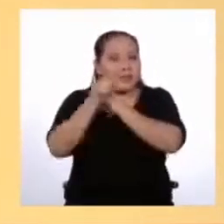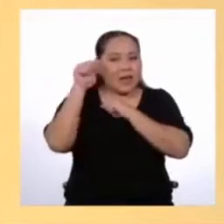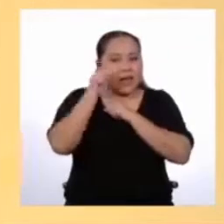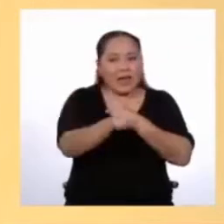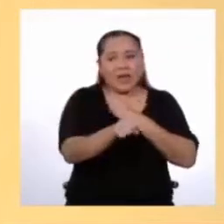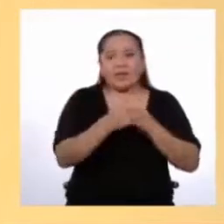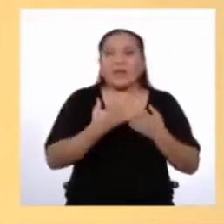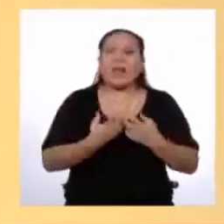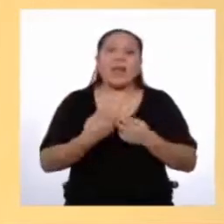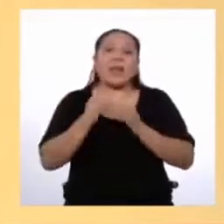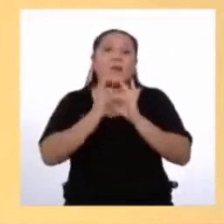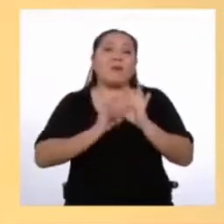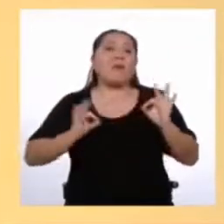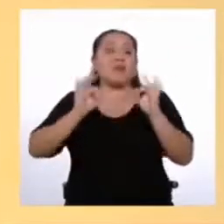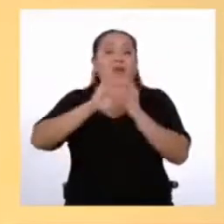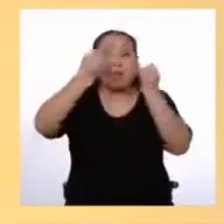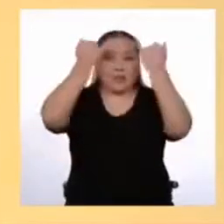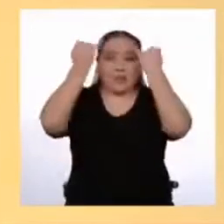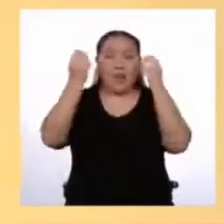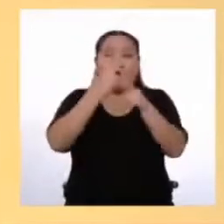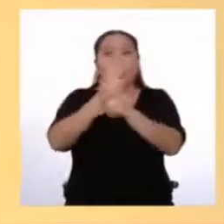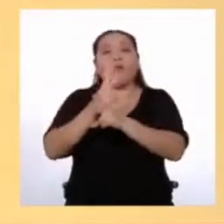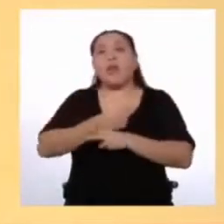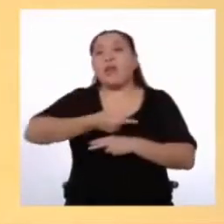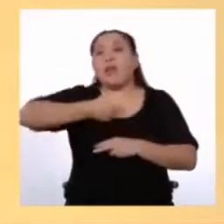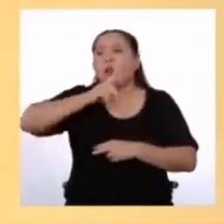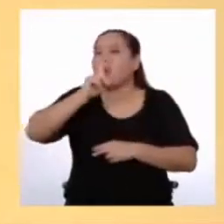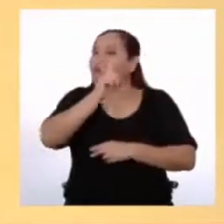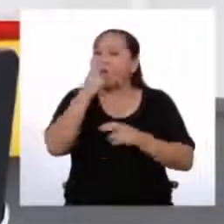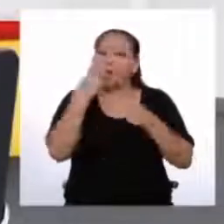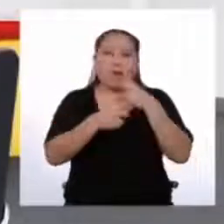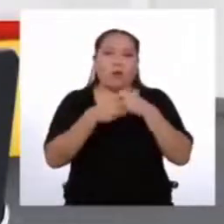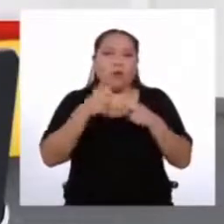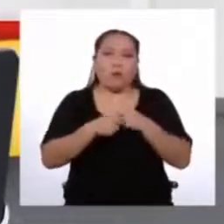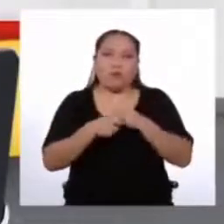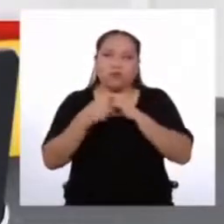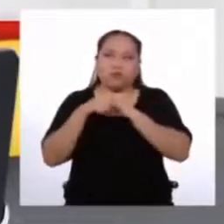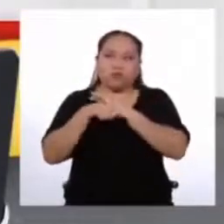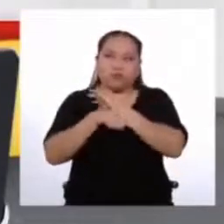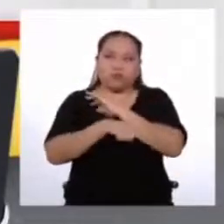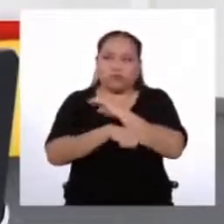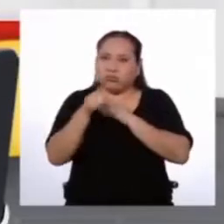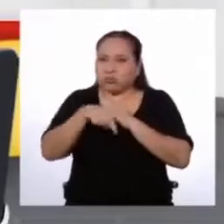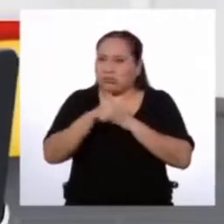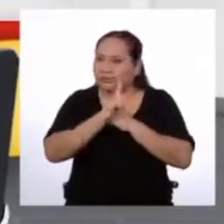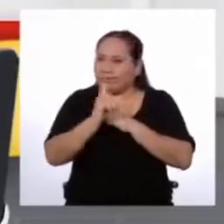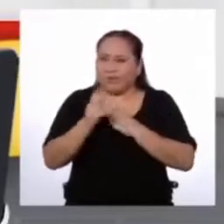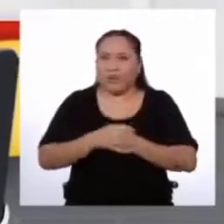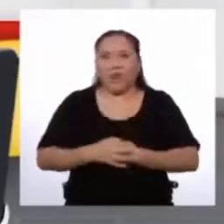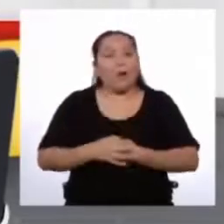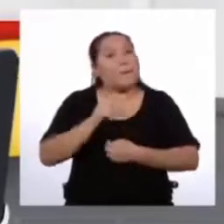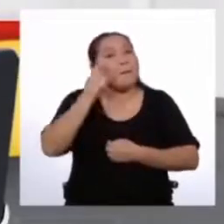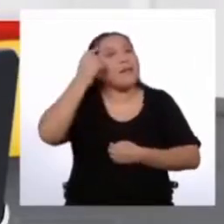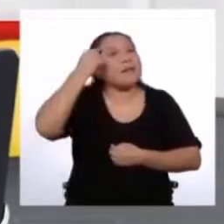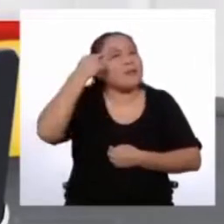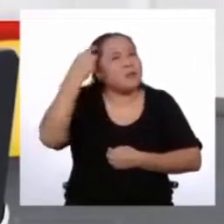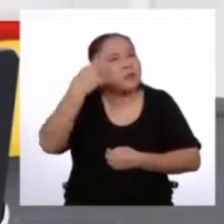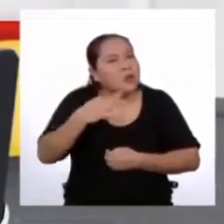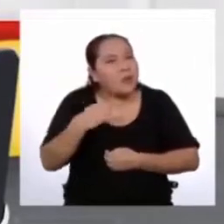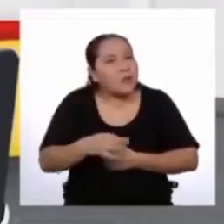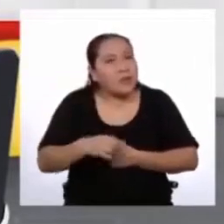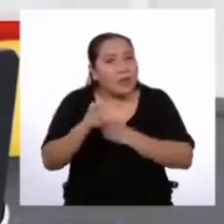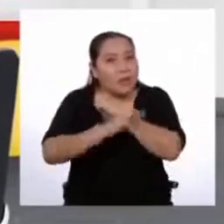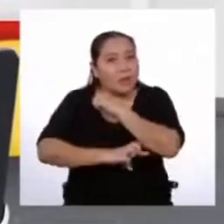para que el cuidado del agua ya no sea un problema grave en el Perú Pensemos siempre en nuestro país El